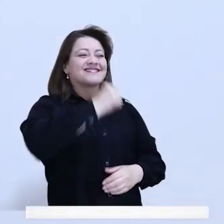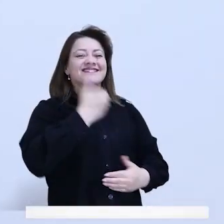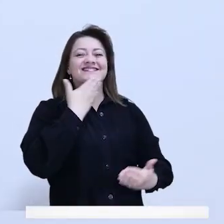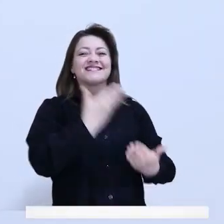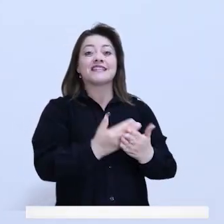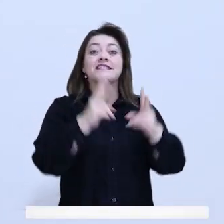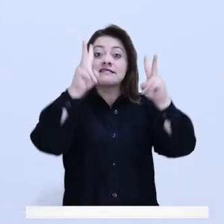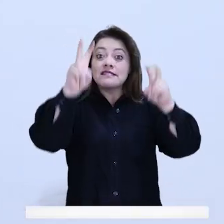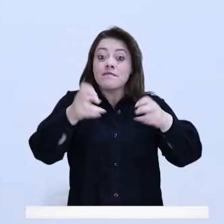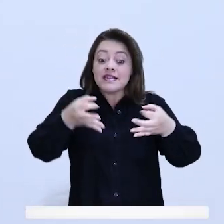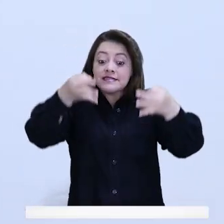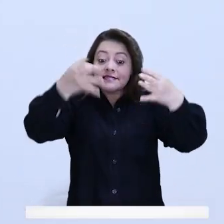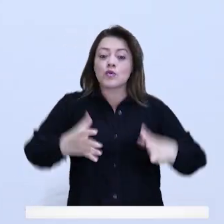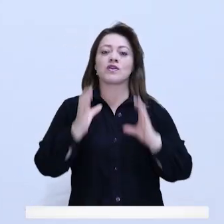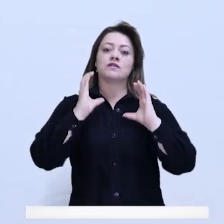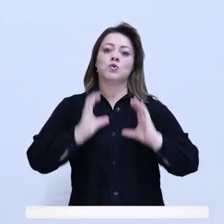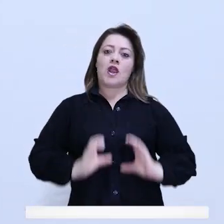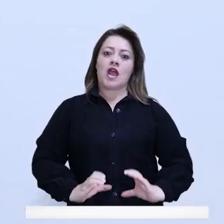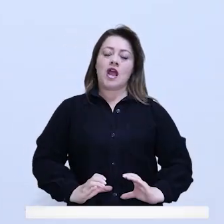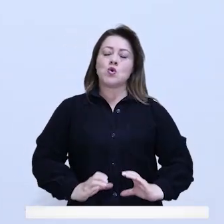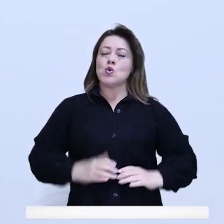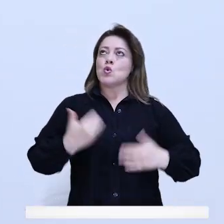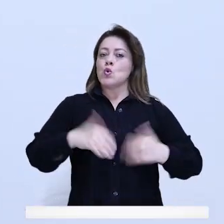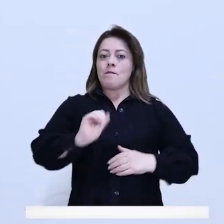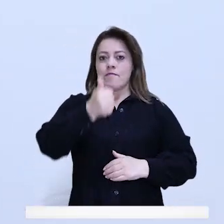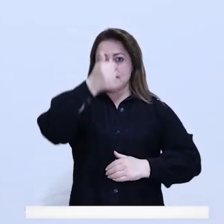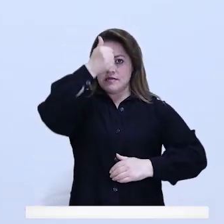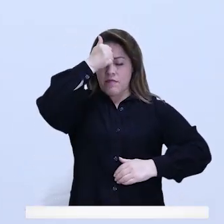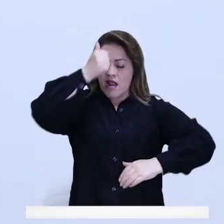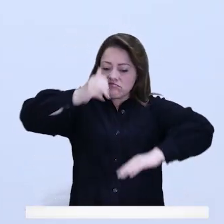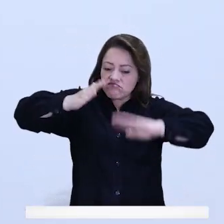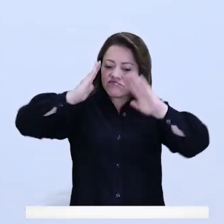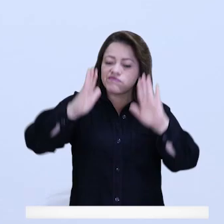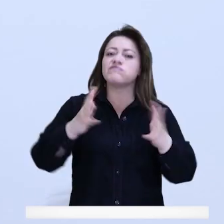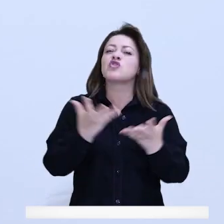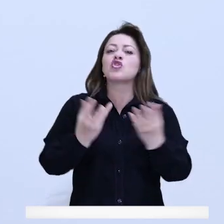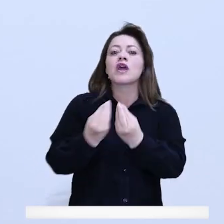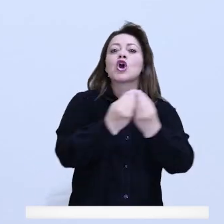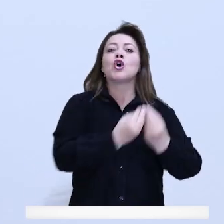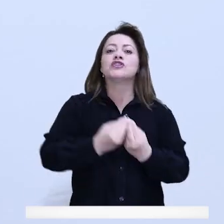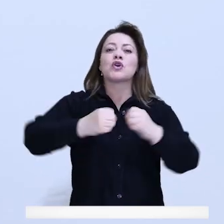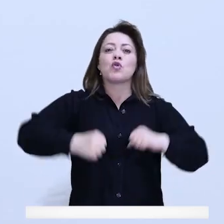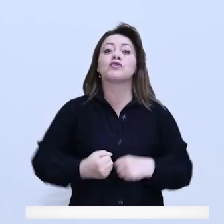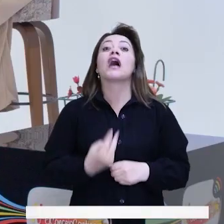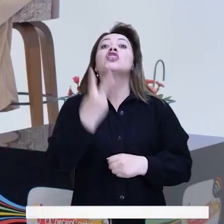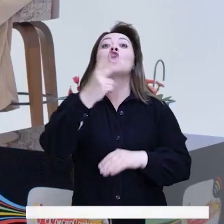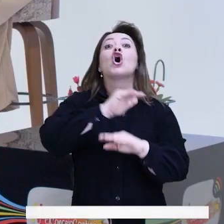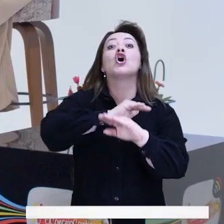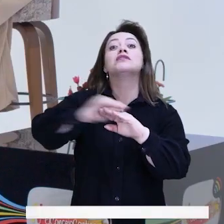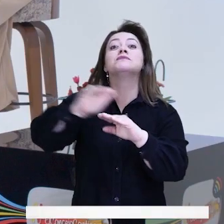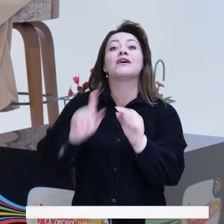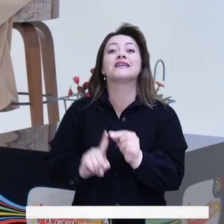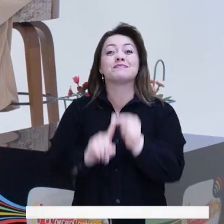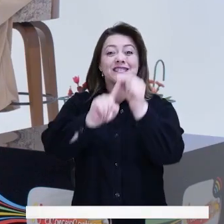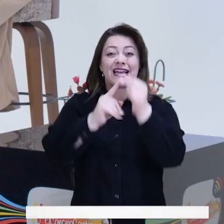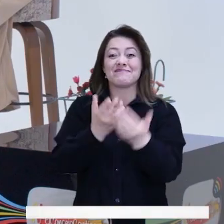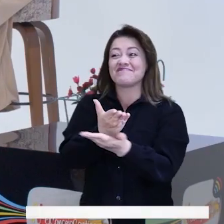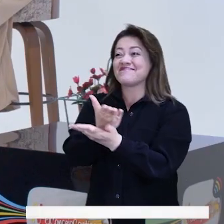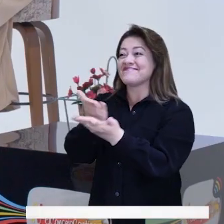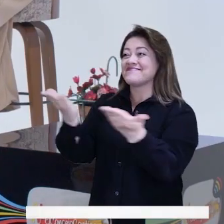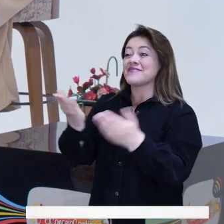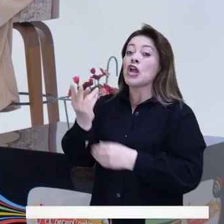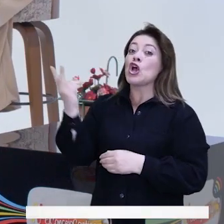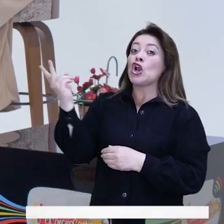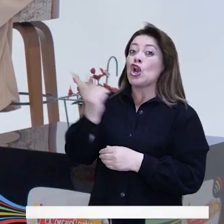Así es, Fernanda. El tema de seguridad ciudadana es una prioridad en nuestro cabildo distrital. Tenemos dos invitados muy